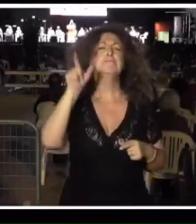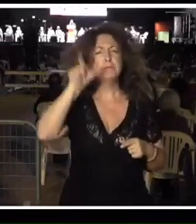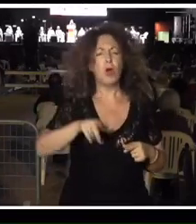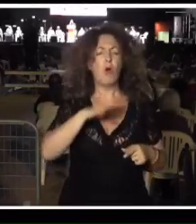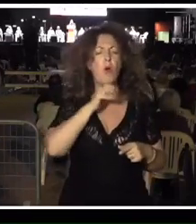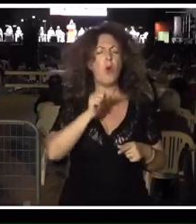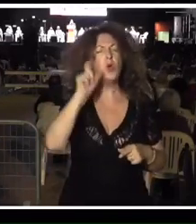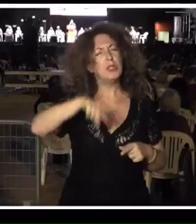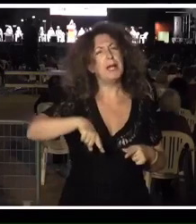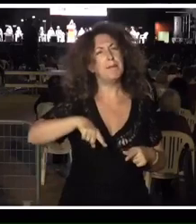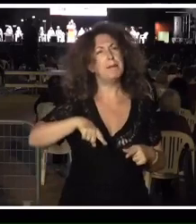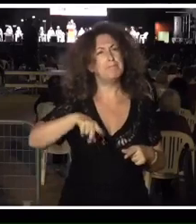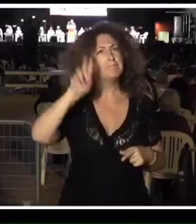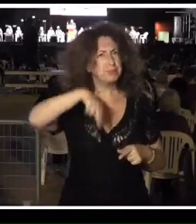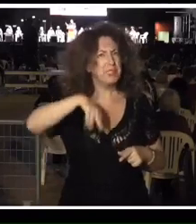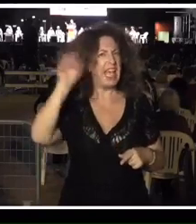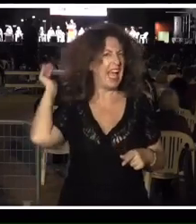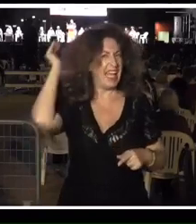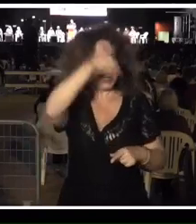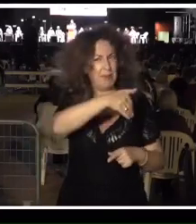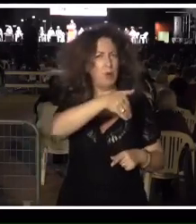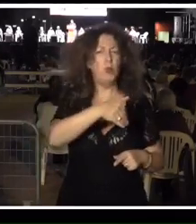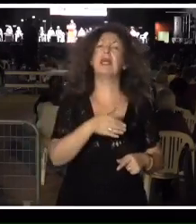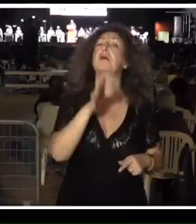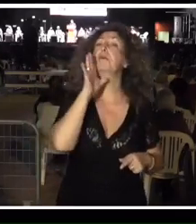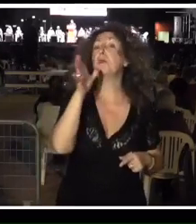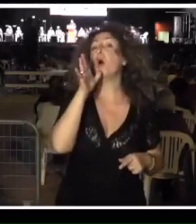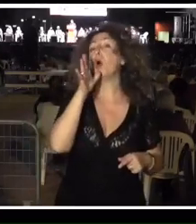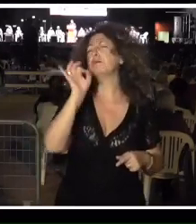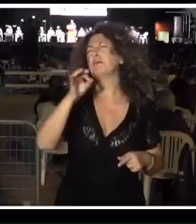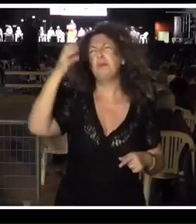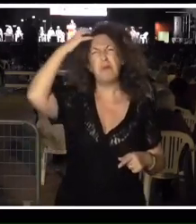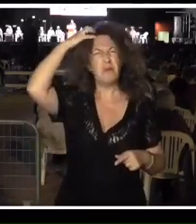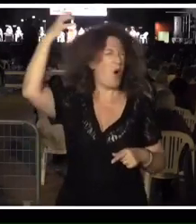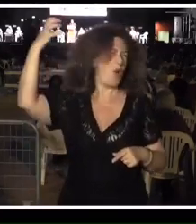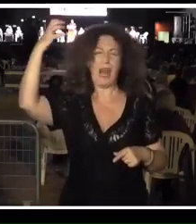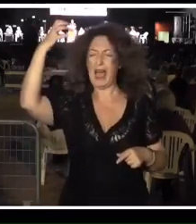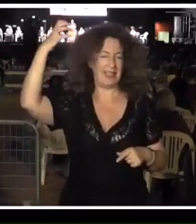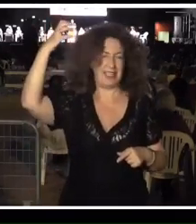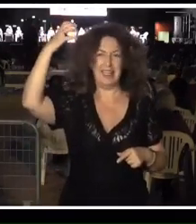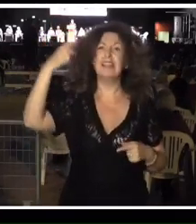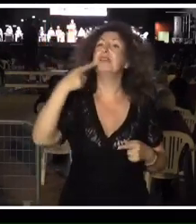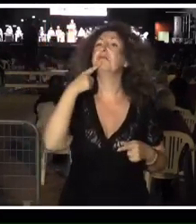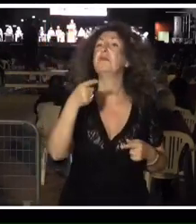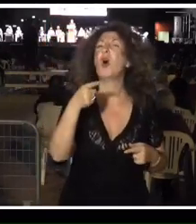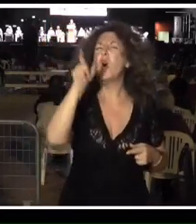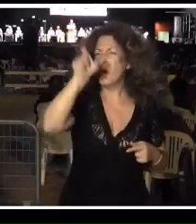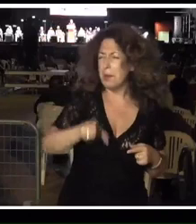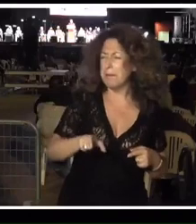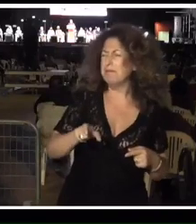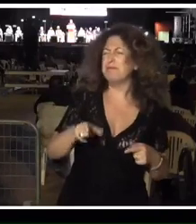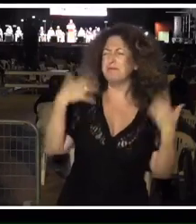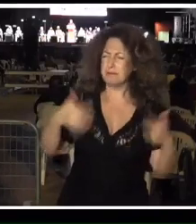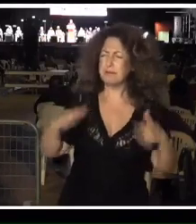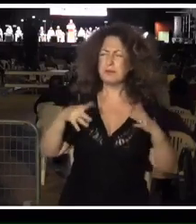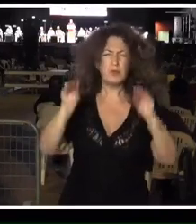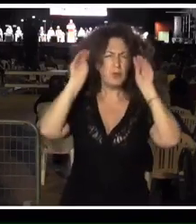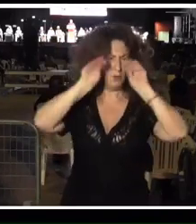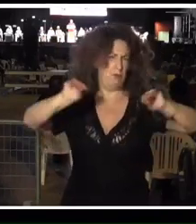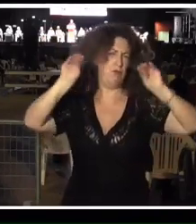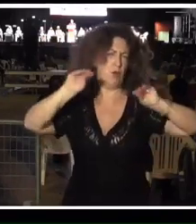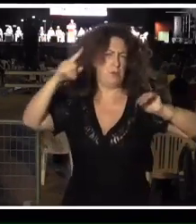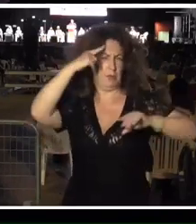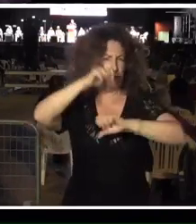de Estado distinto al de la monarquía, que, por supuesto, era parte de ello, sino que era una persona que, por su enorme y profusa formación